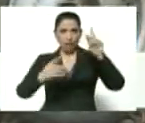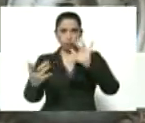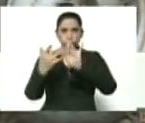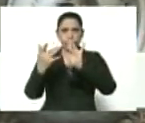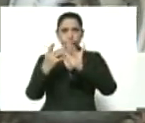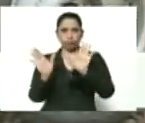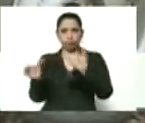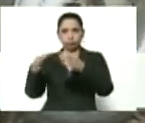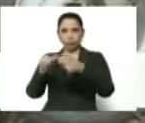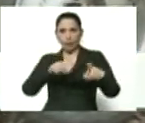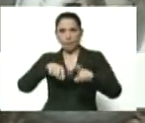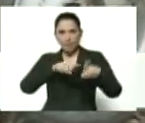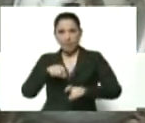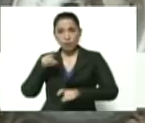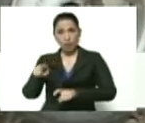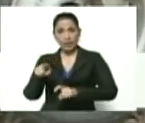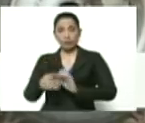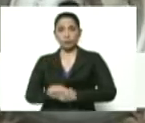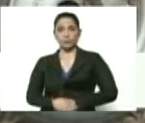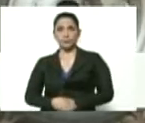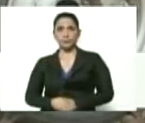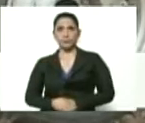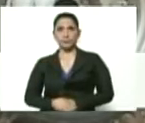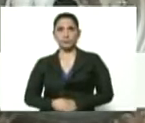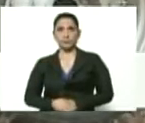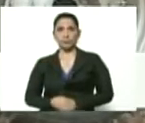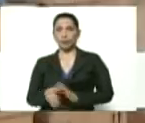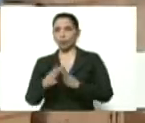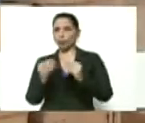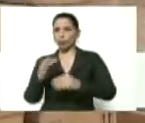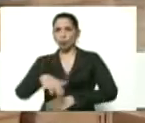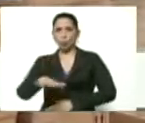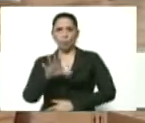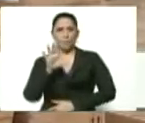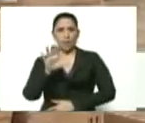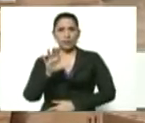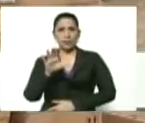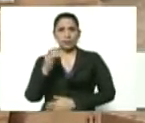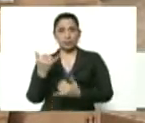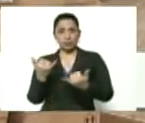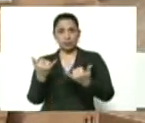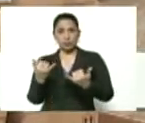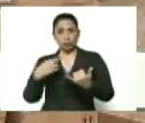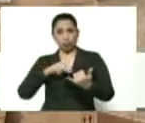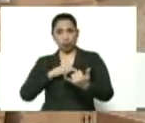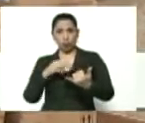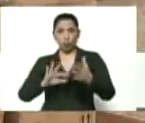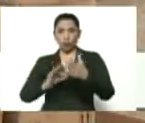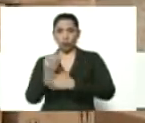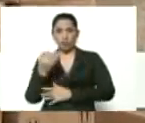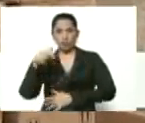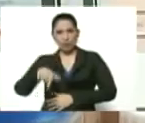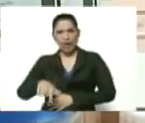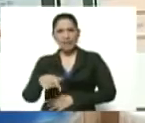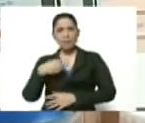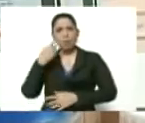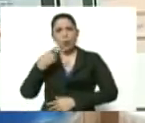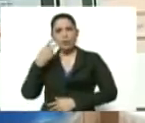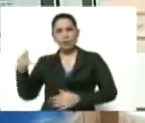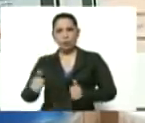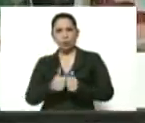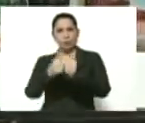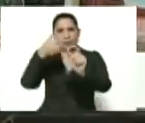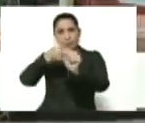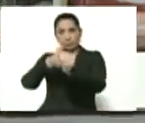campesino. Eso representa 1.010.000 hectáreas en todo el país. Desde la Fundación Utisec, tenemos una política de acompañamiento, de